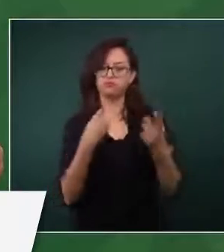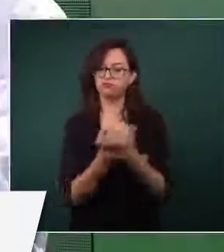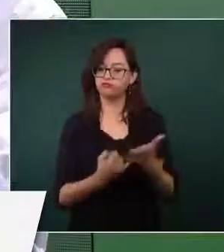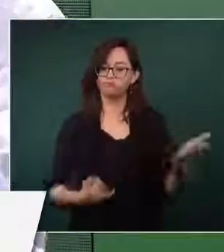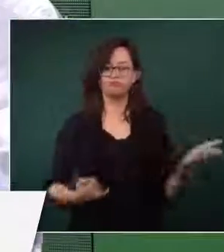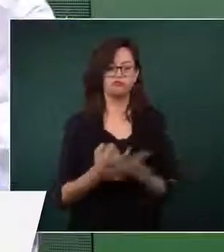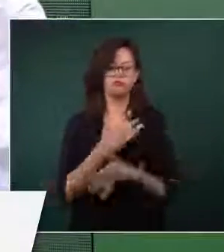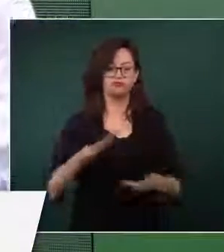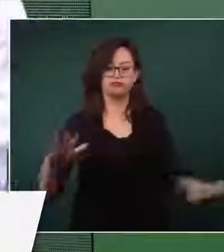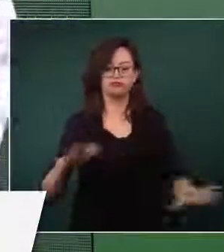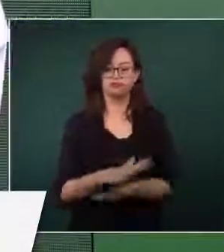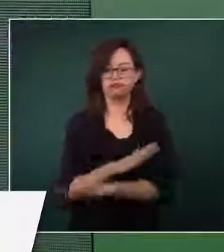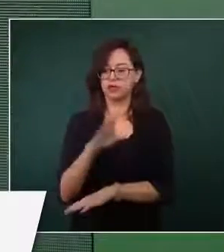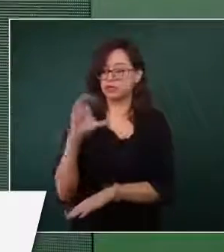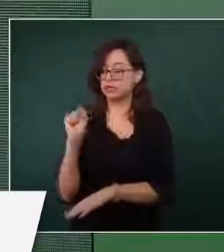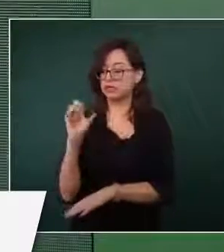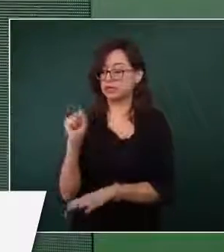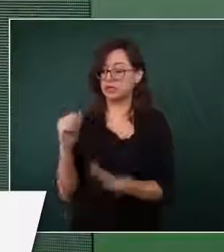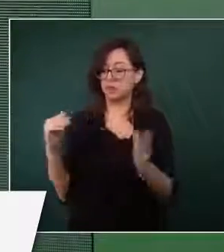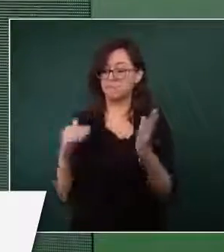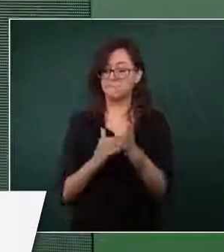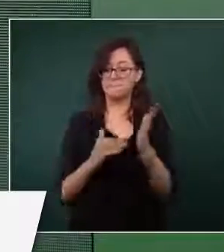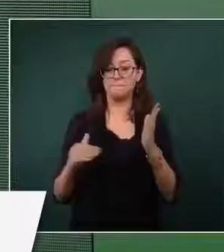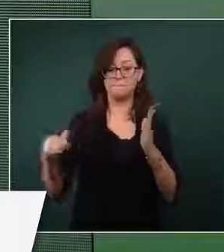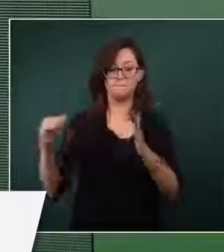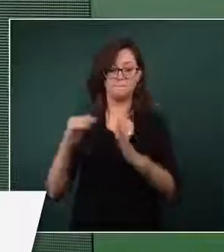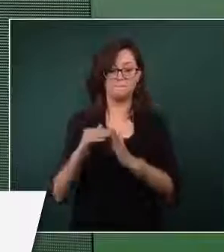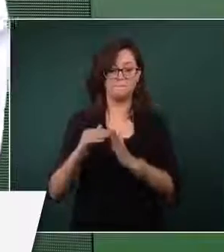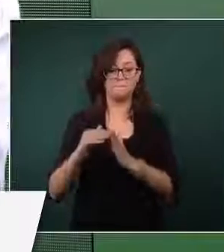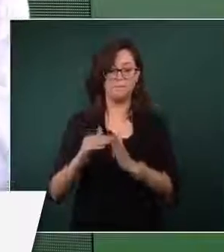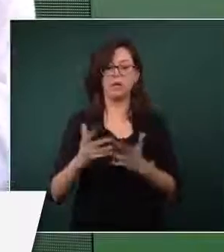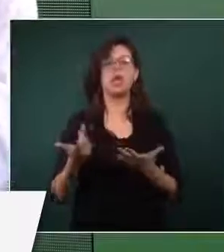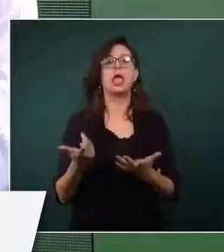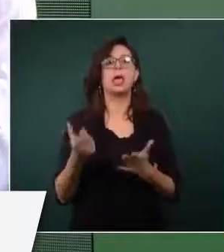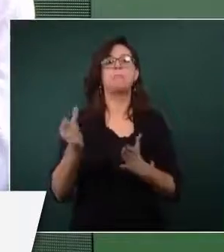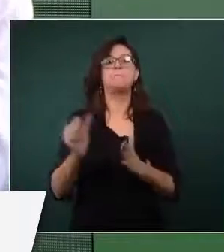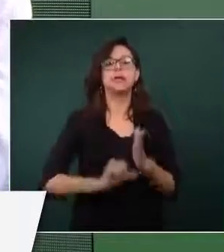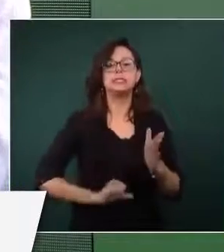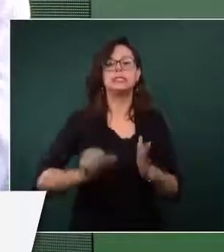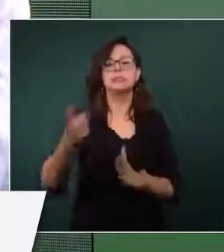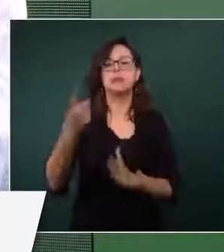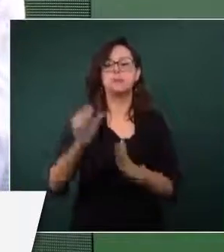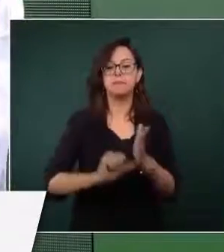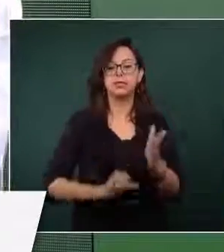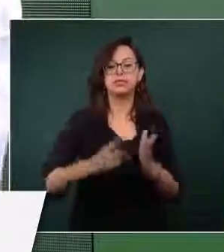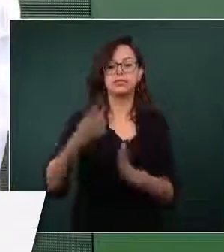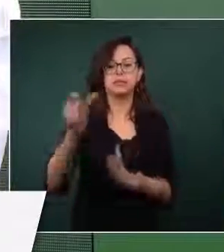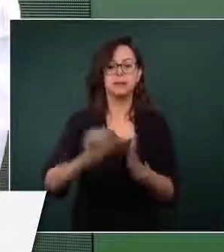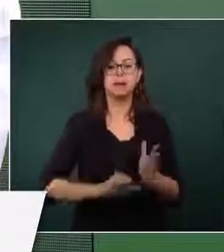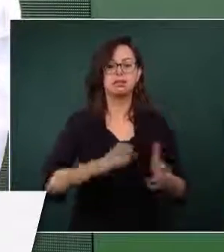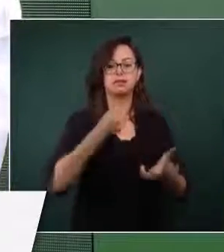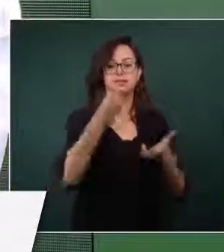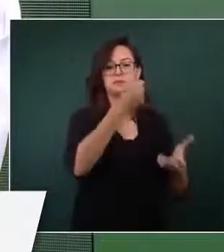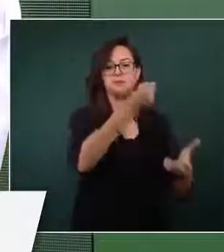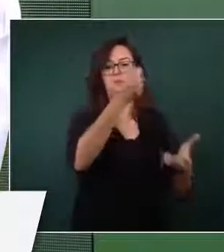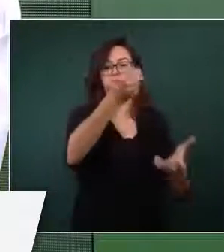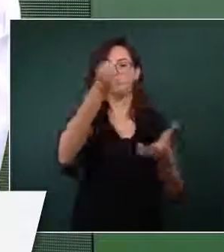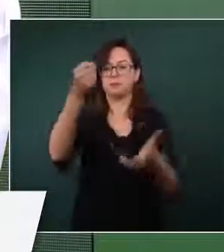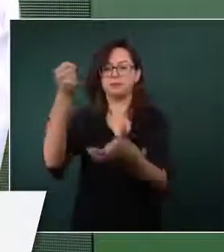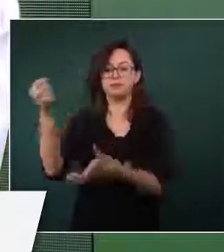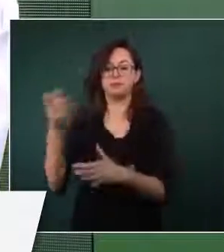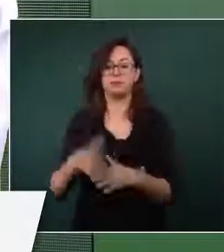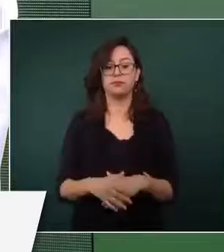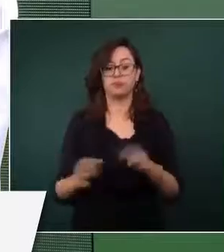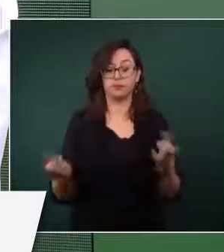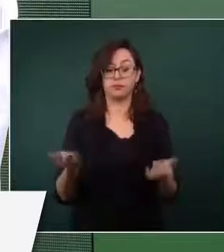que esos 60 mil millones se entregaran mensual, porque hay una